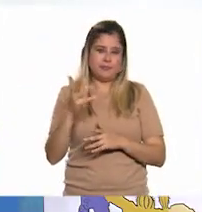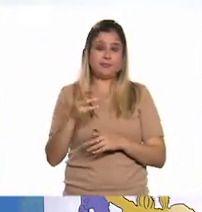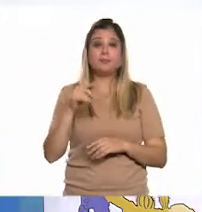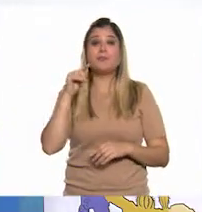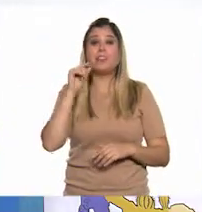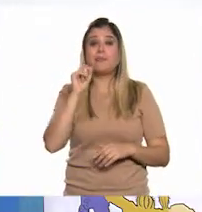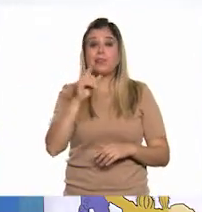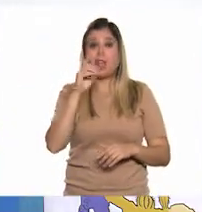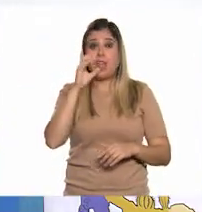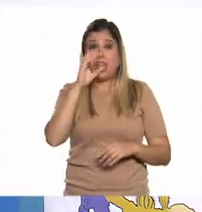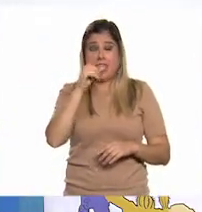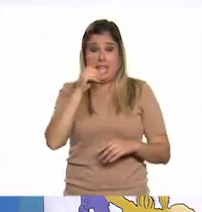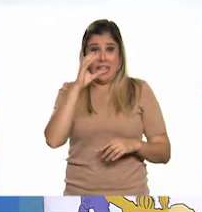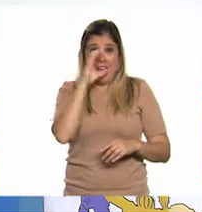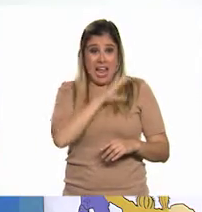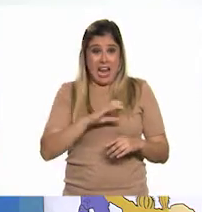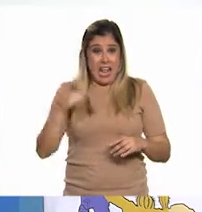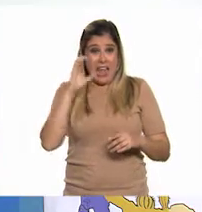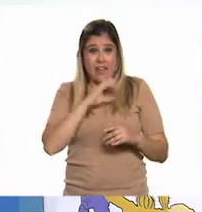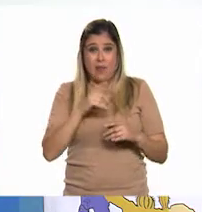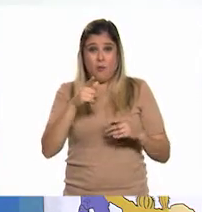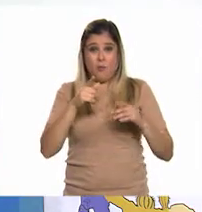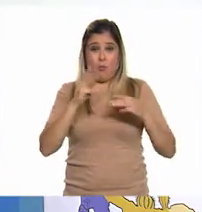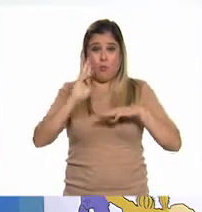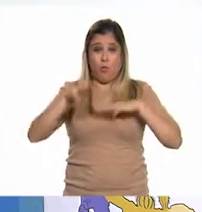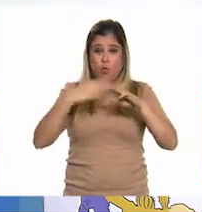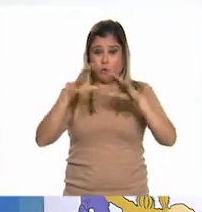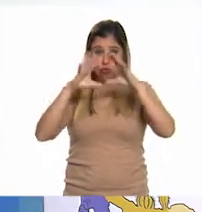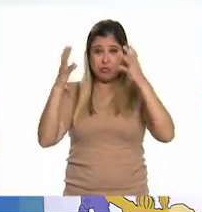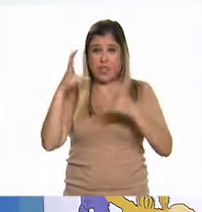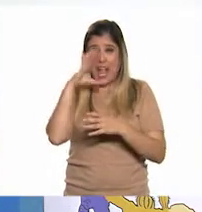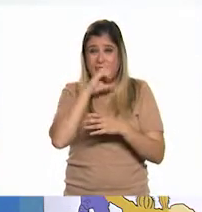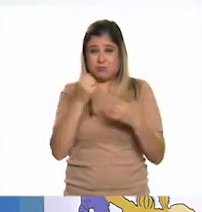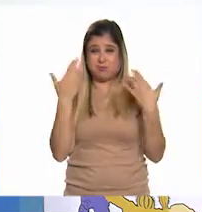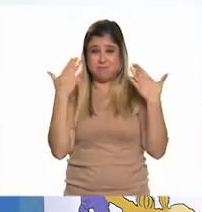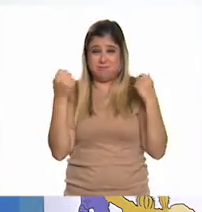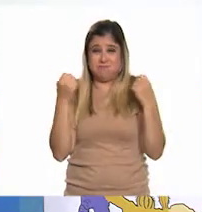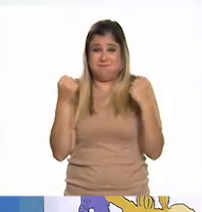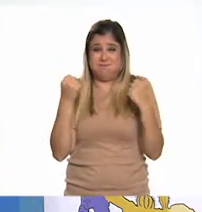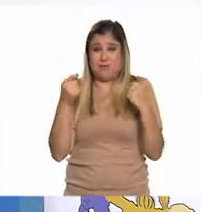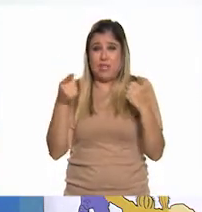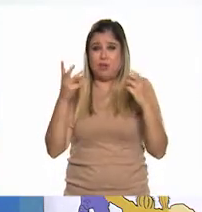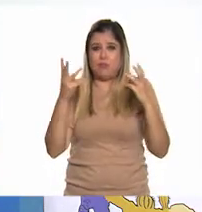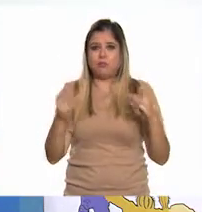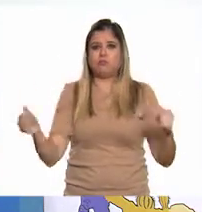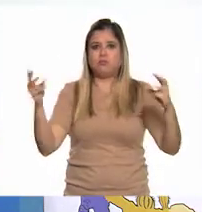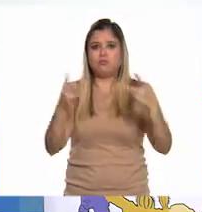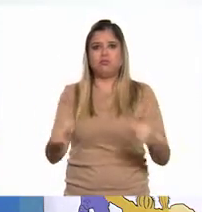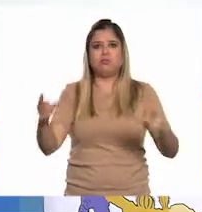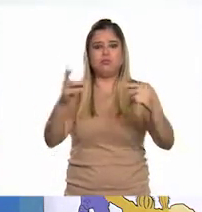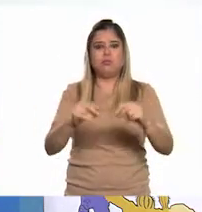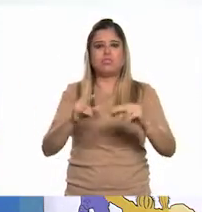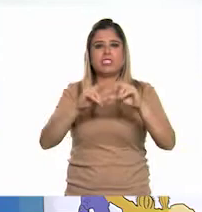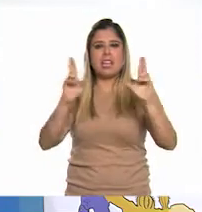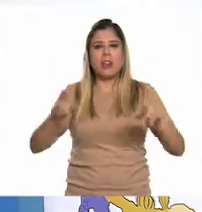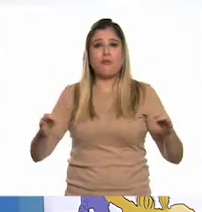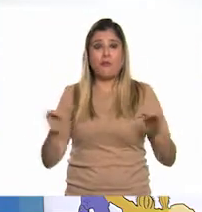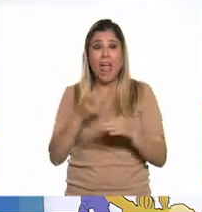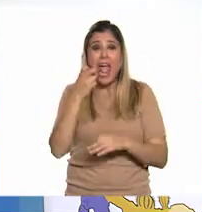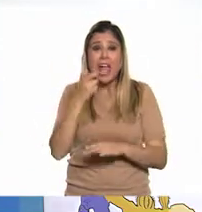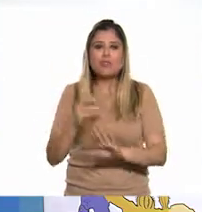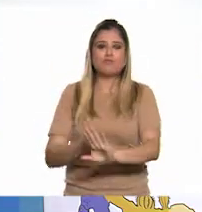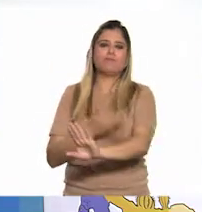calentamiento global está derritiendo las capas de hielo cercanas a ambos polos. Y eso va a afectar a las poblaciones humanas